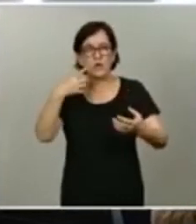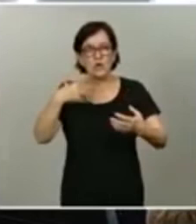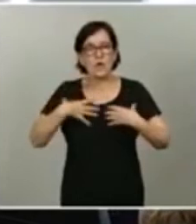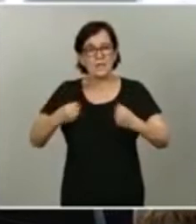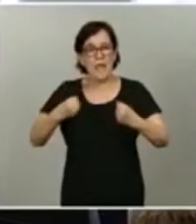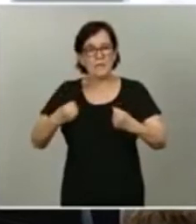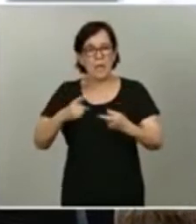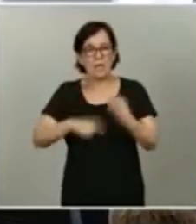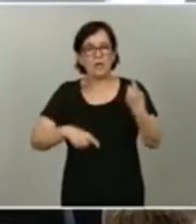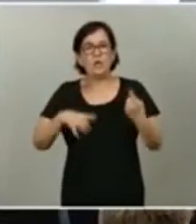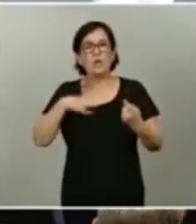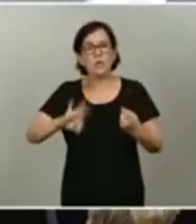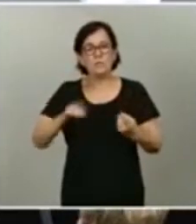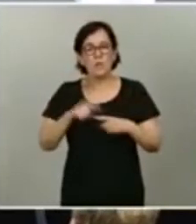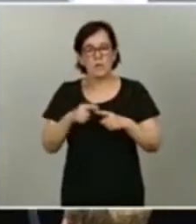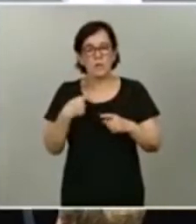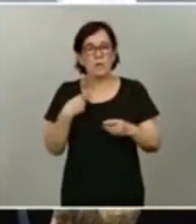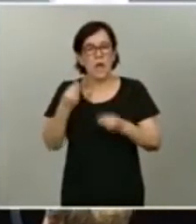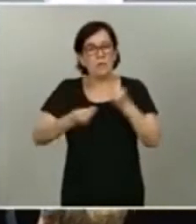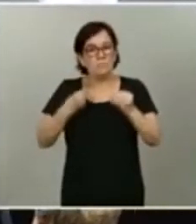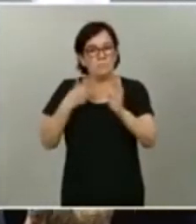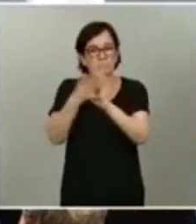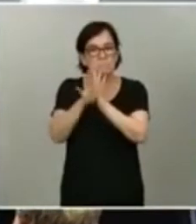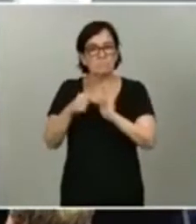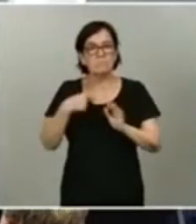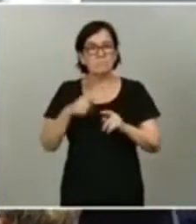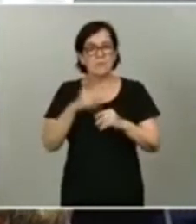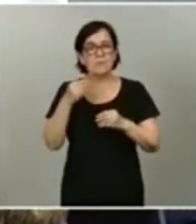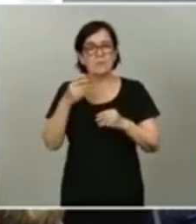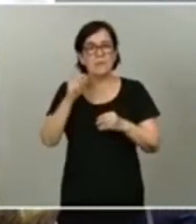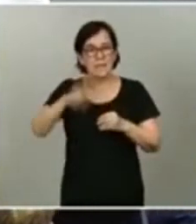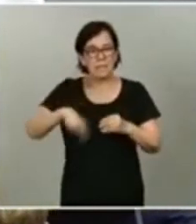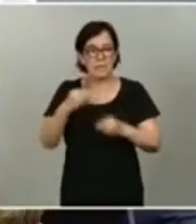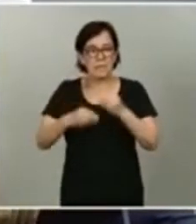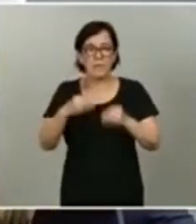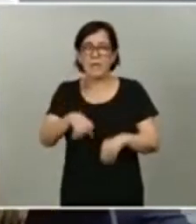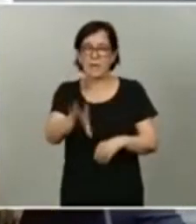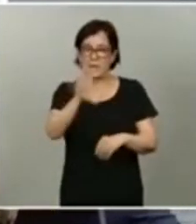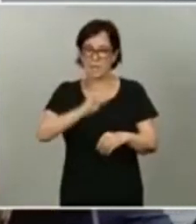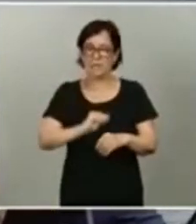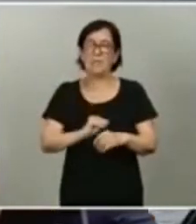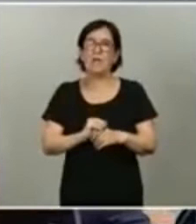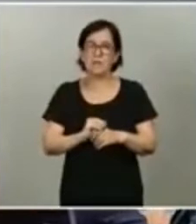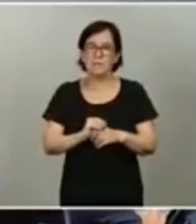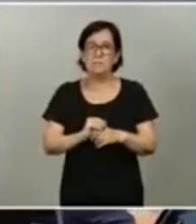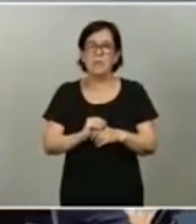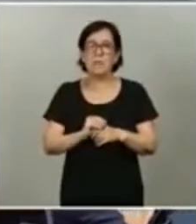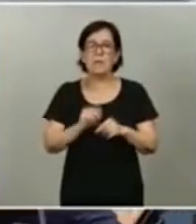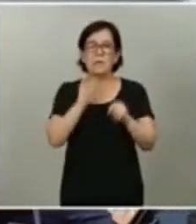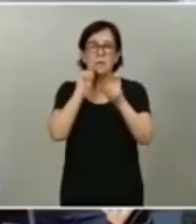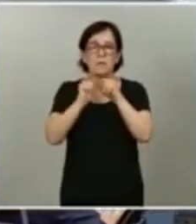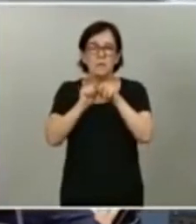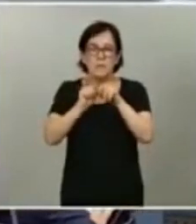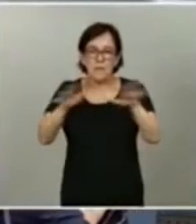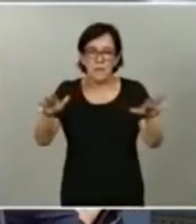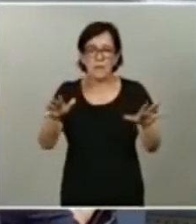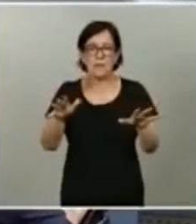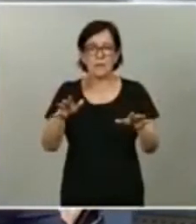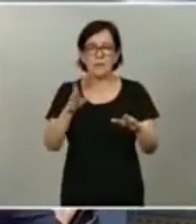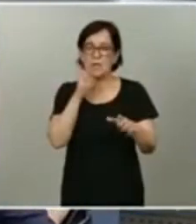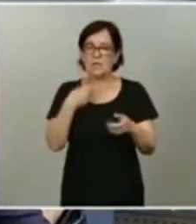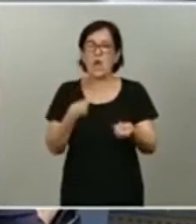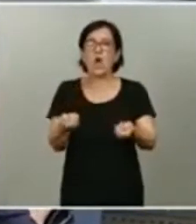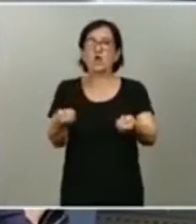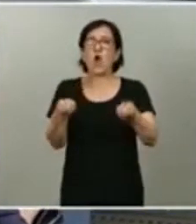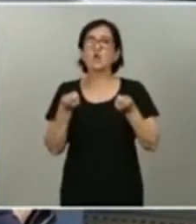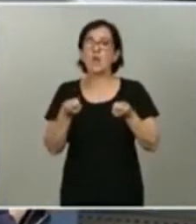llegar hasta aquí y que nos permiten también entender que la pandemia, el virus, está controlado siempre